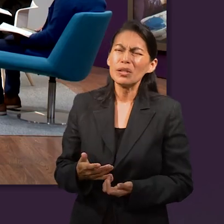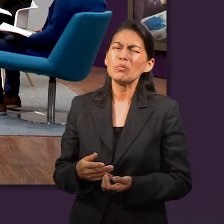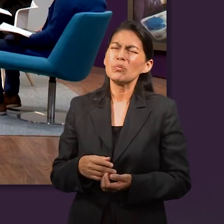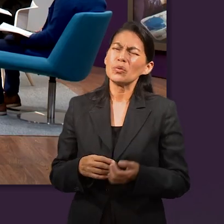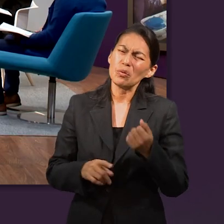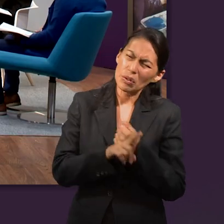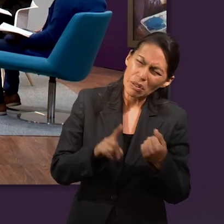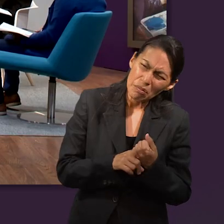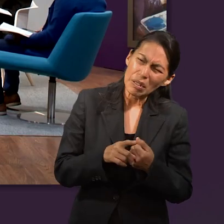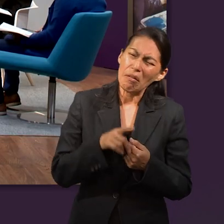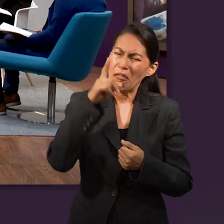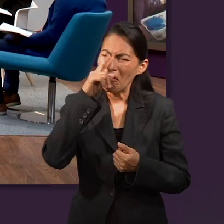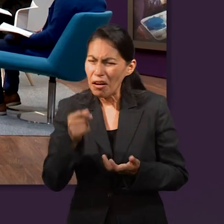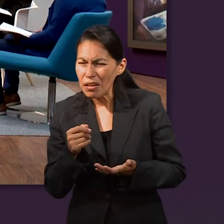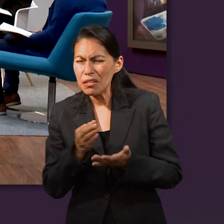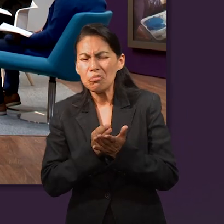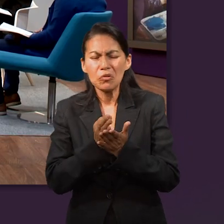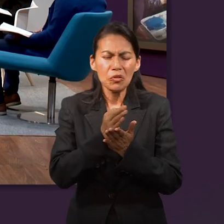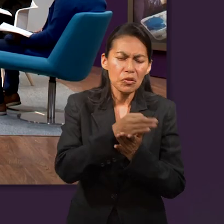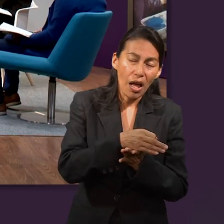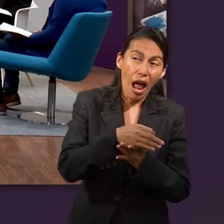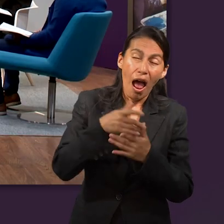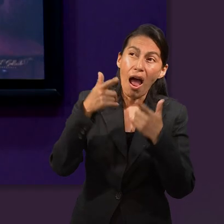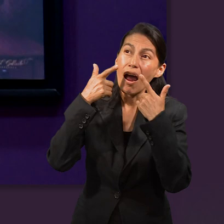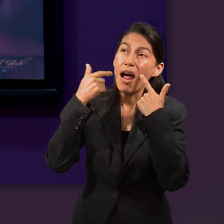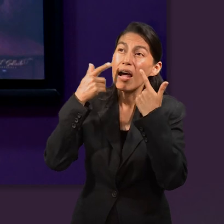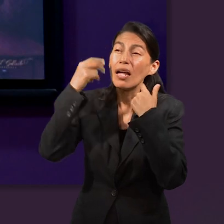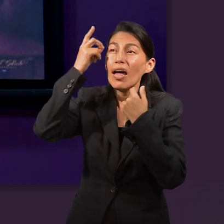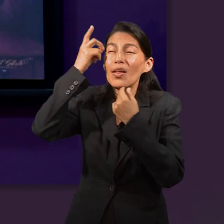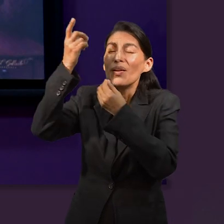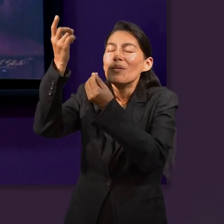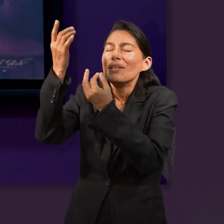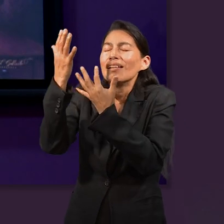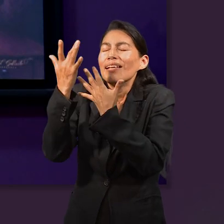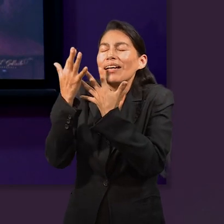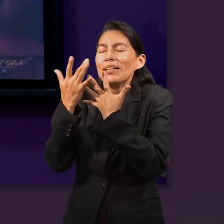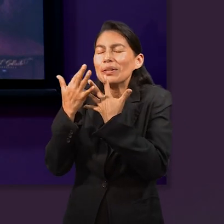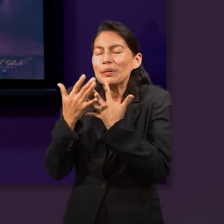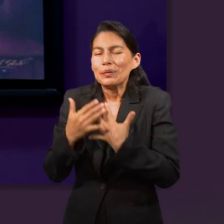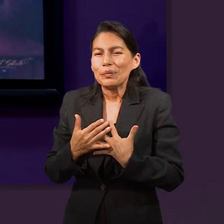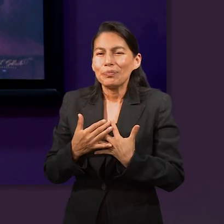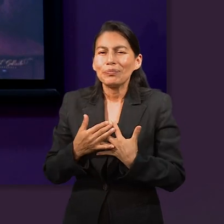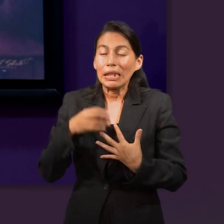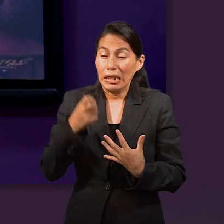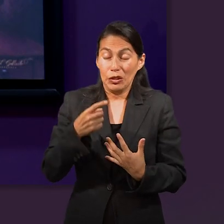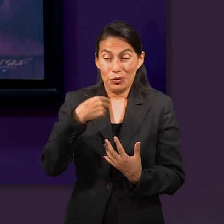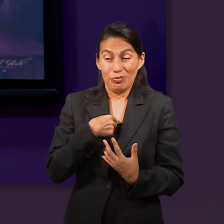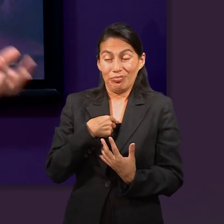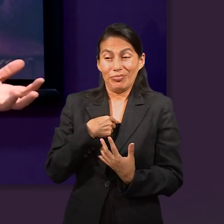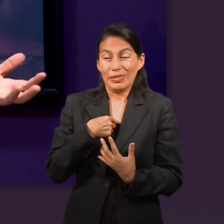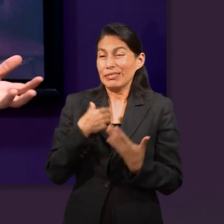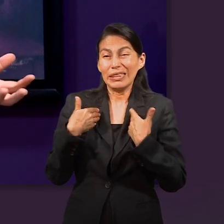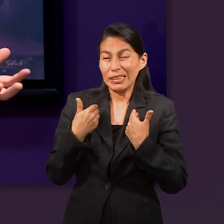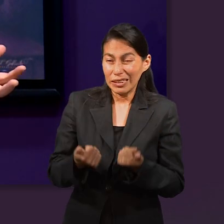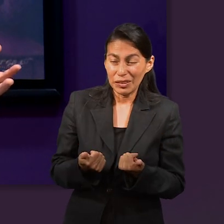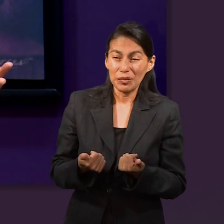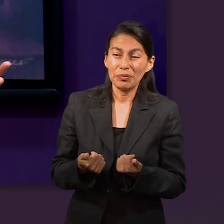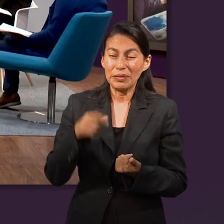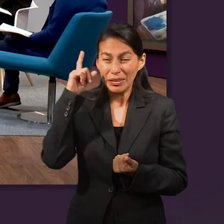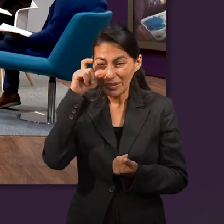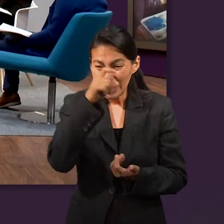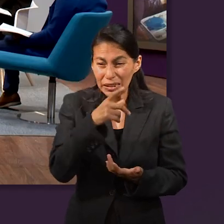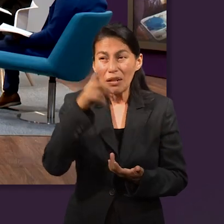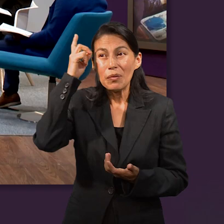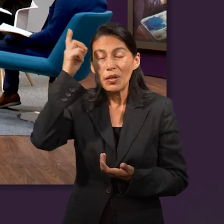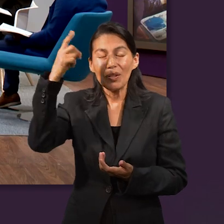pesar de mis yerros, de mis fallas, ahí viene la gracia. Para esas características que yo misma no veo